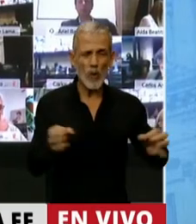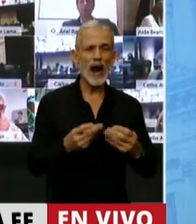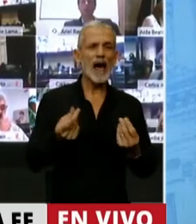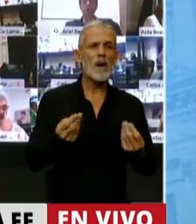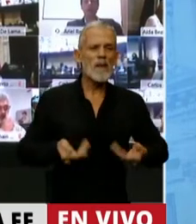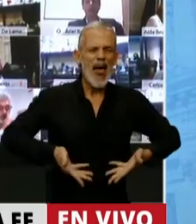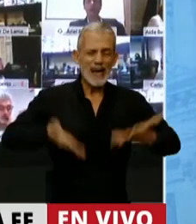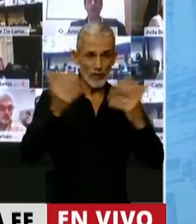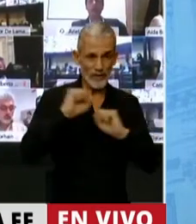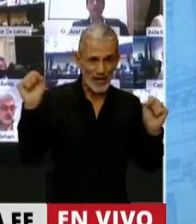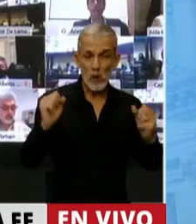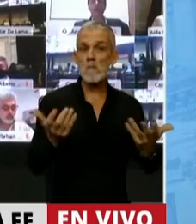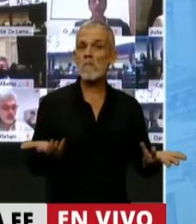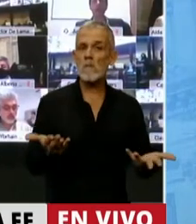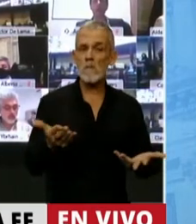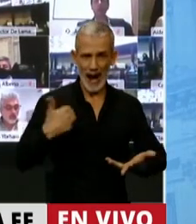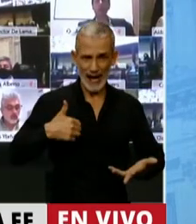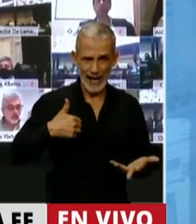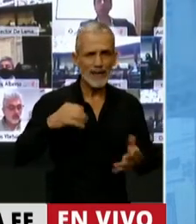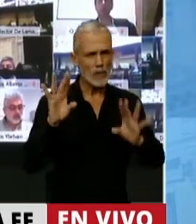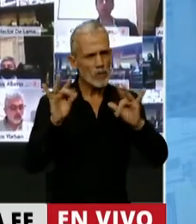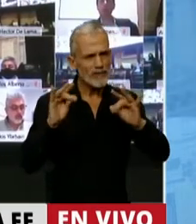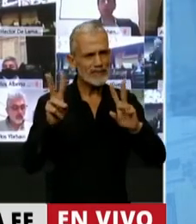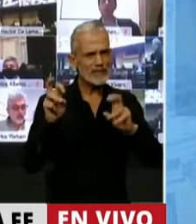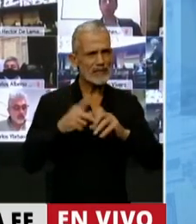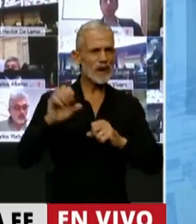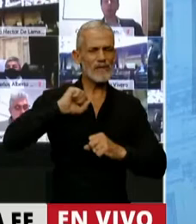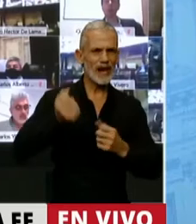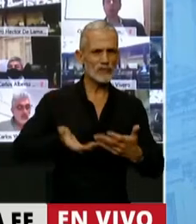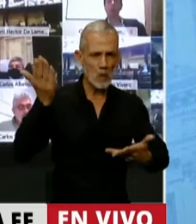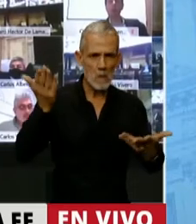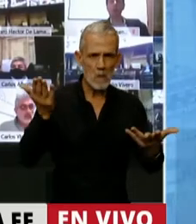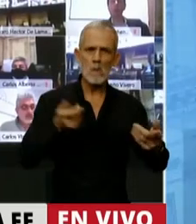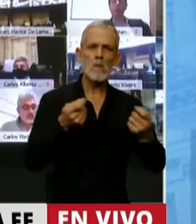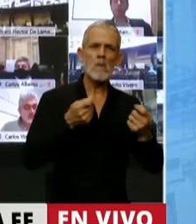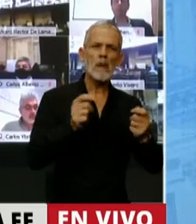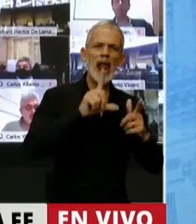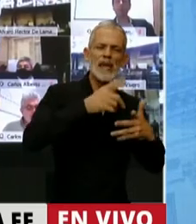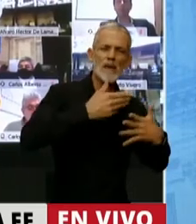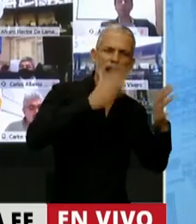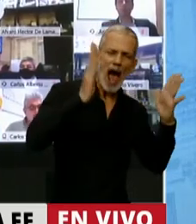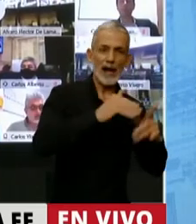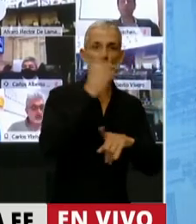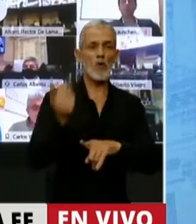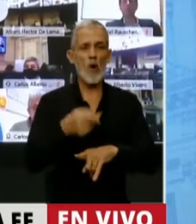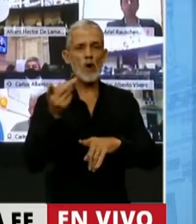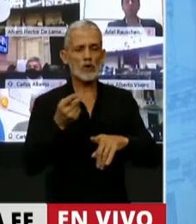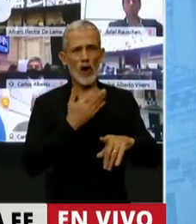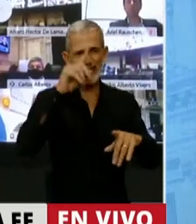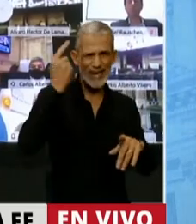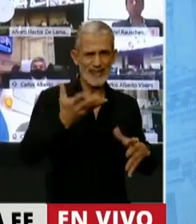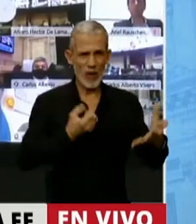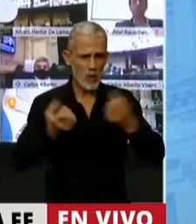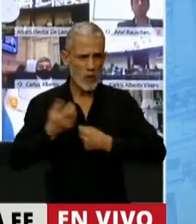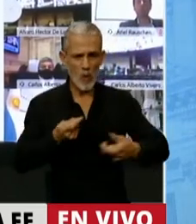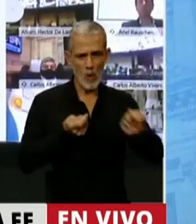Argentina es un tema muy particular, muy complejo, no la pudo manejar ni los esquemas liberales financieros, ni los esquemas estatistas